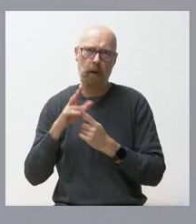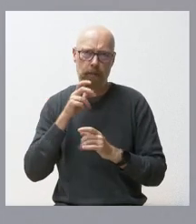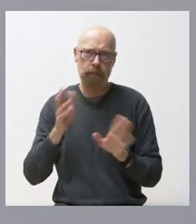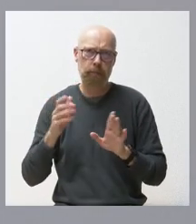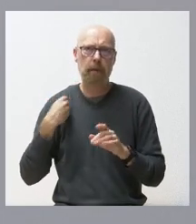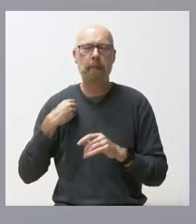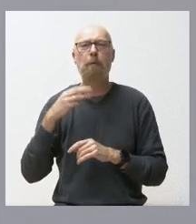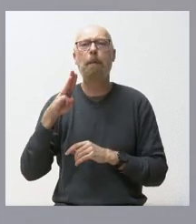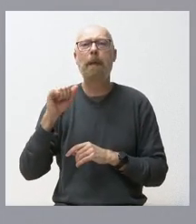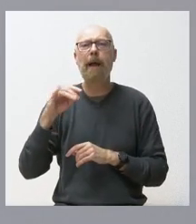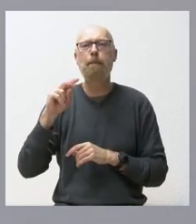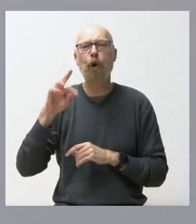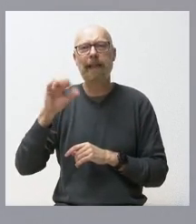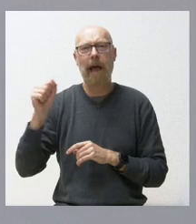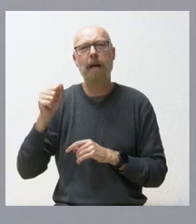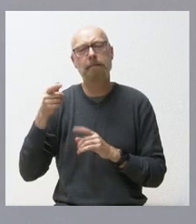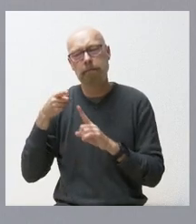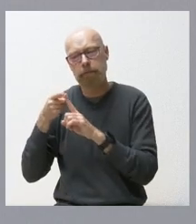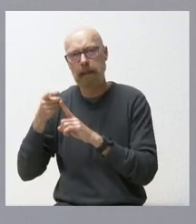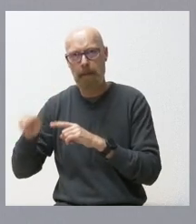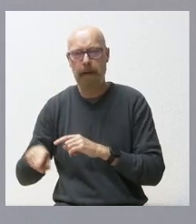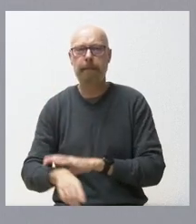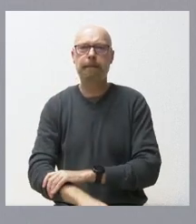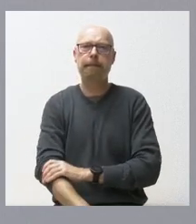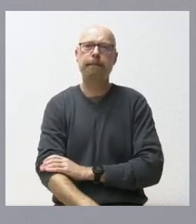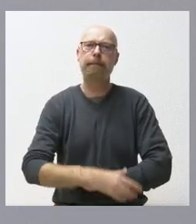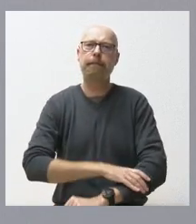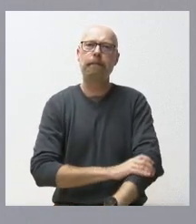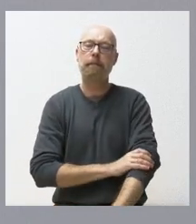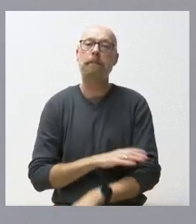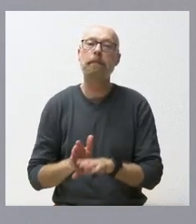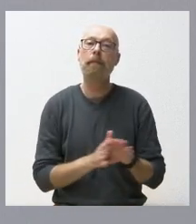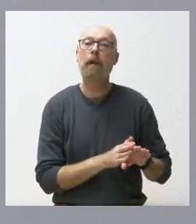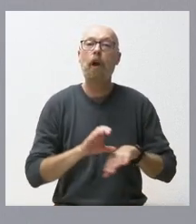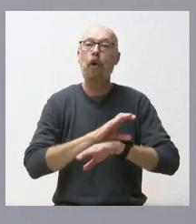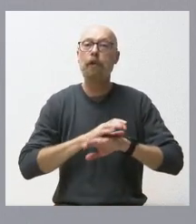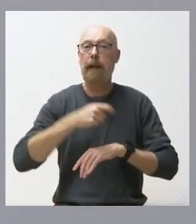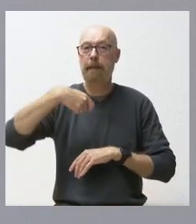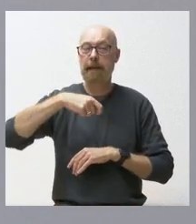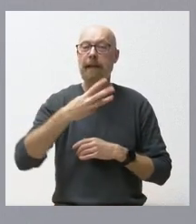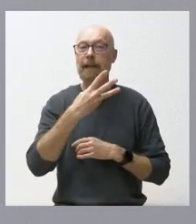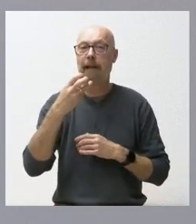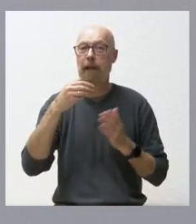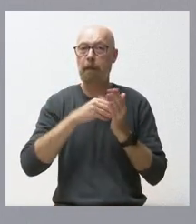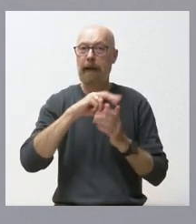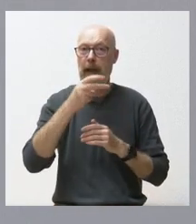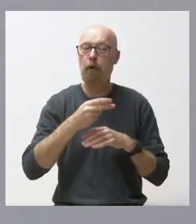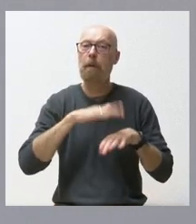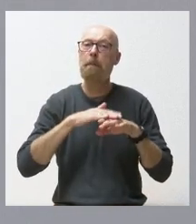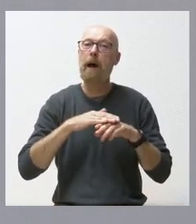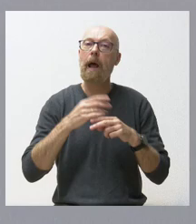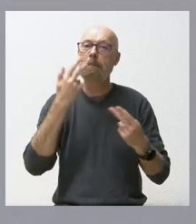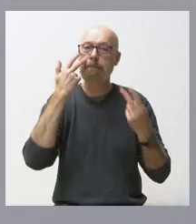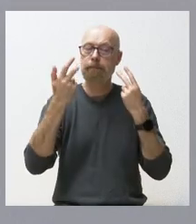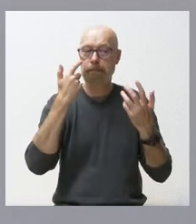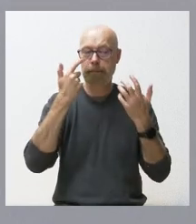Baiporta. En el ámbito de la Consejería de Presidencia, 300.000 euros para dar visibilidad a las características de Castilla y